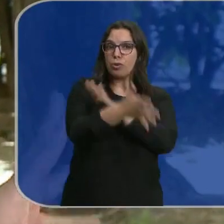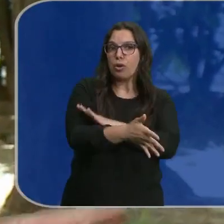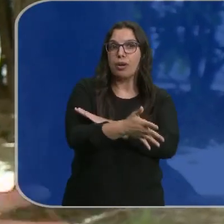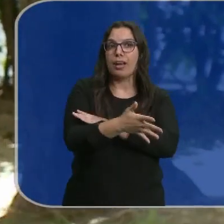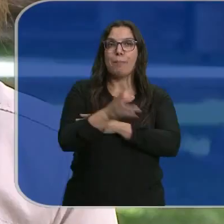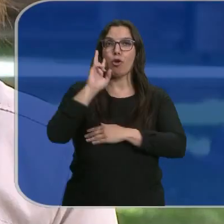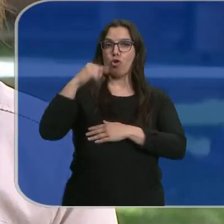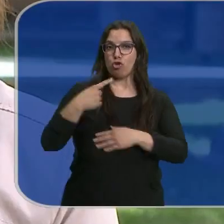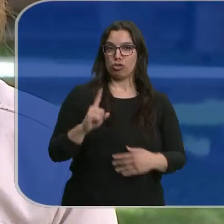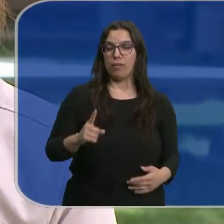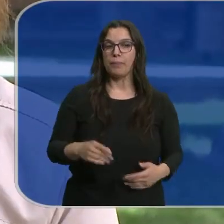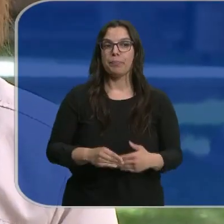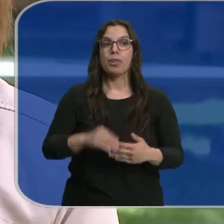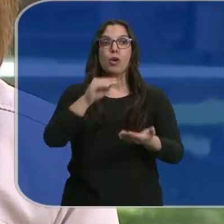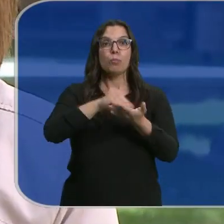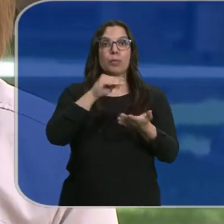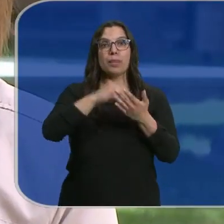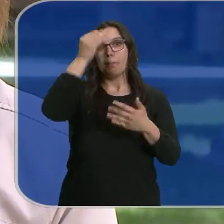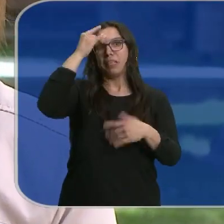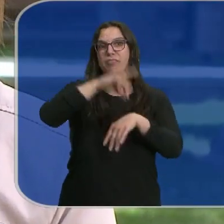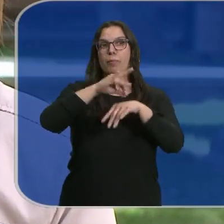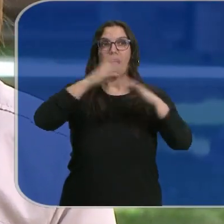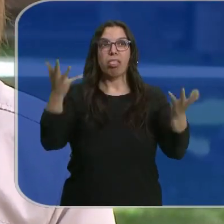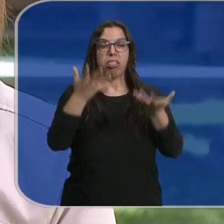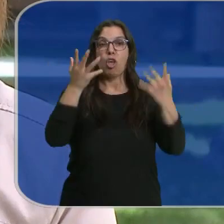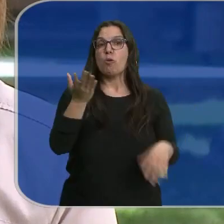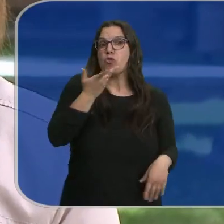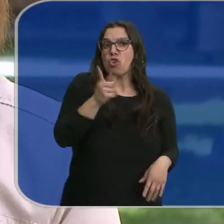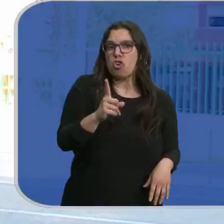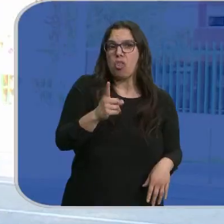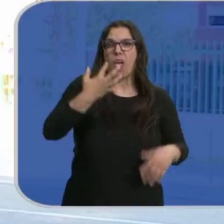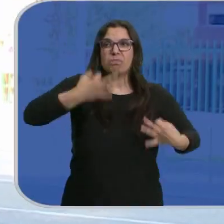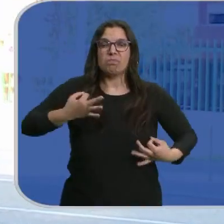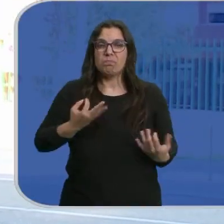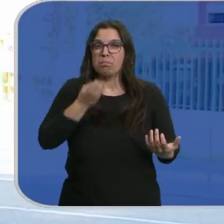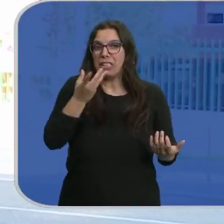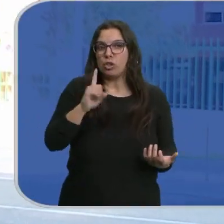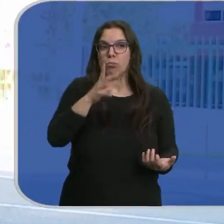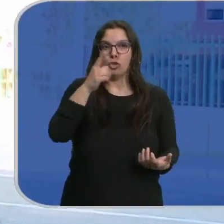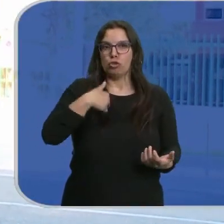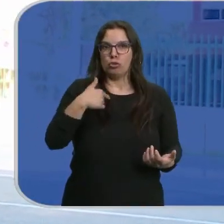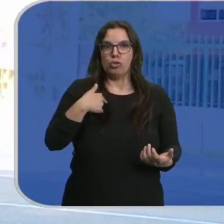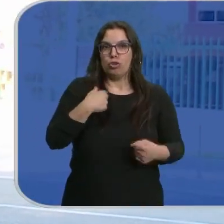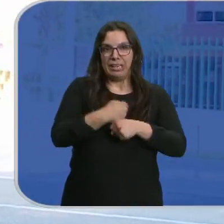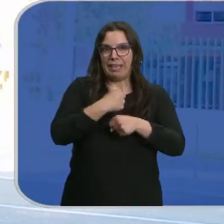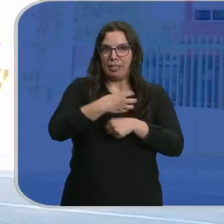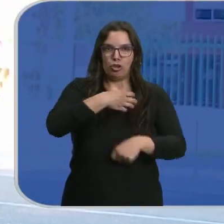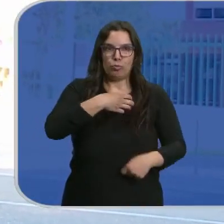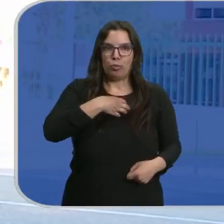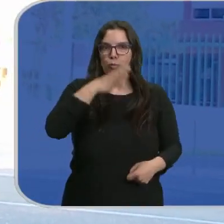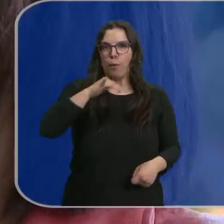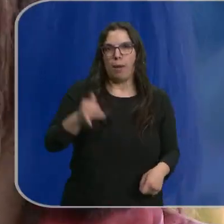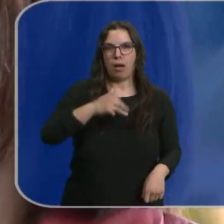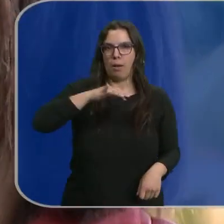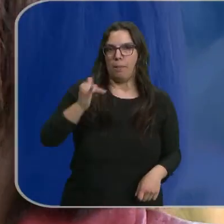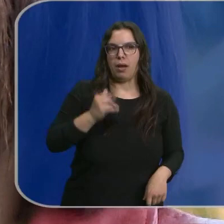que es invisible. Mucha gente la considera banal o no la conoce con esa actitud. Yo en mi caso prácticamente no puedo trabajar porque estaba siempre